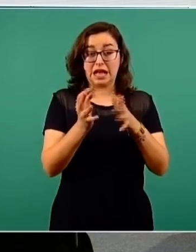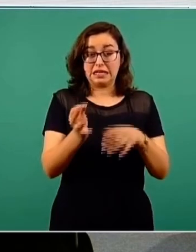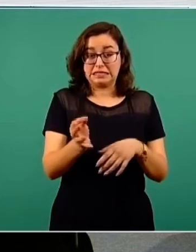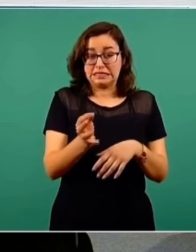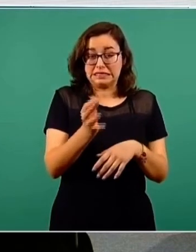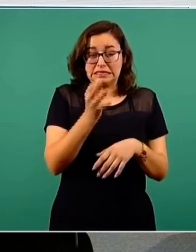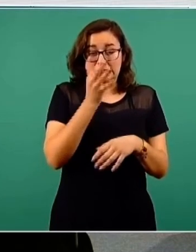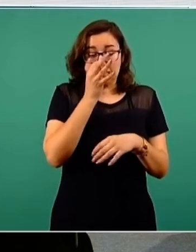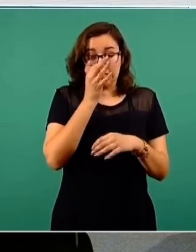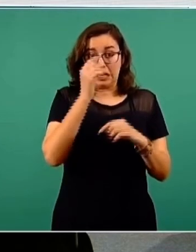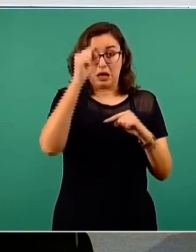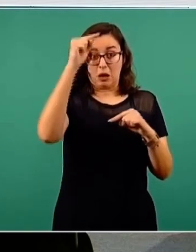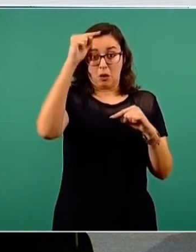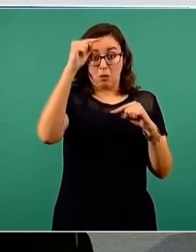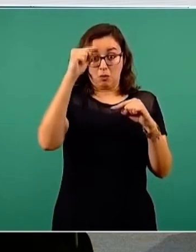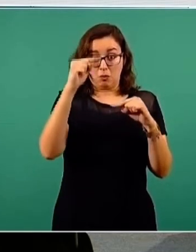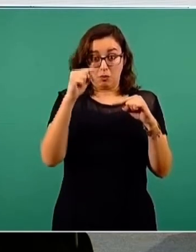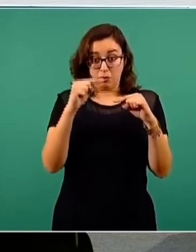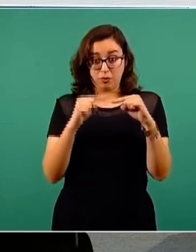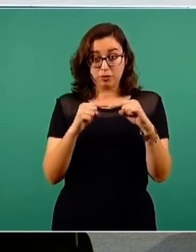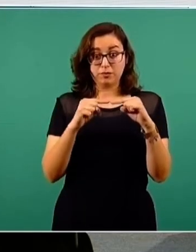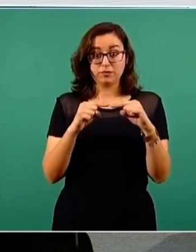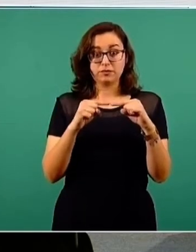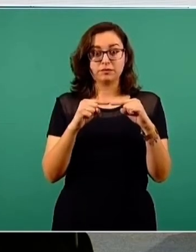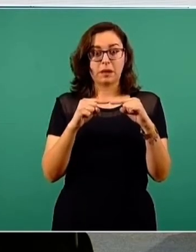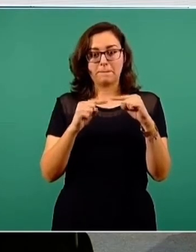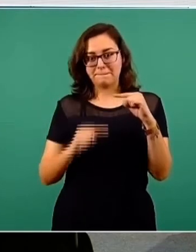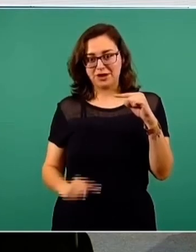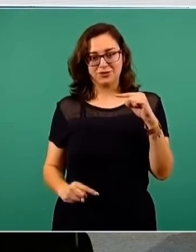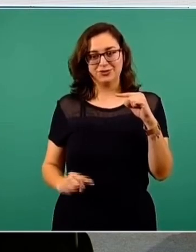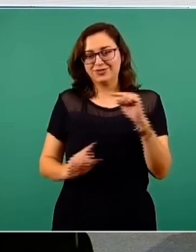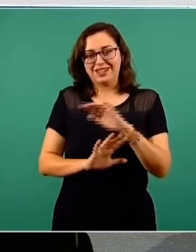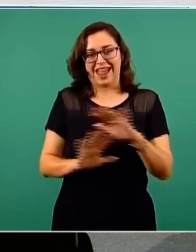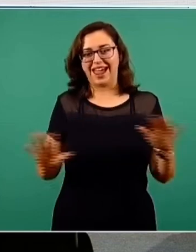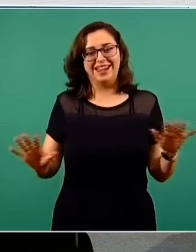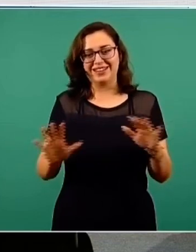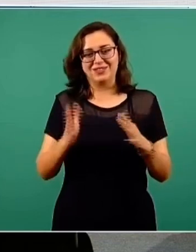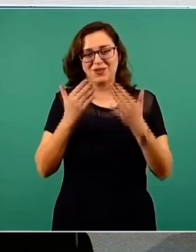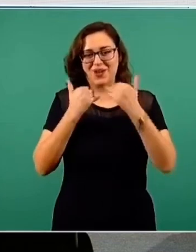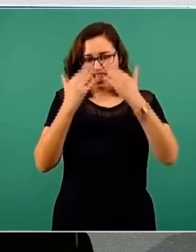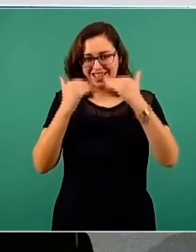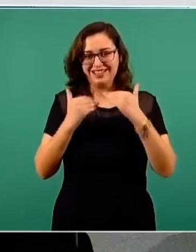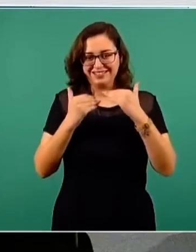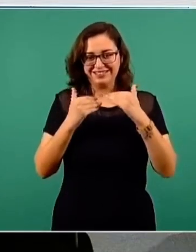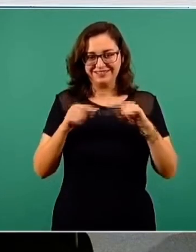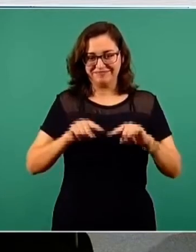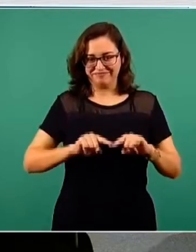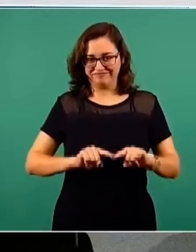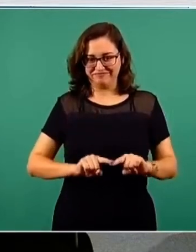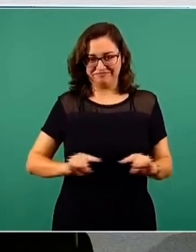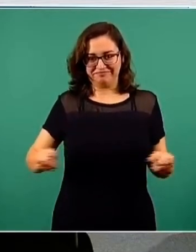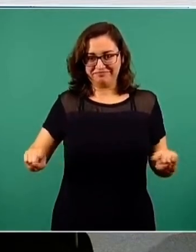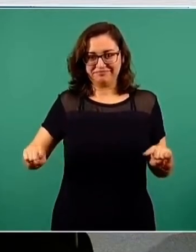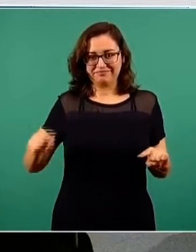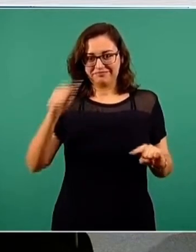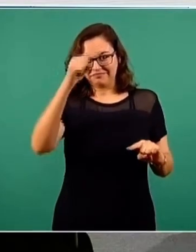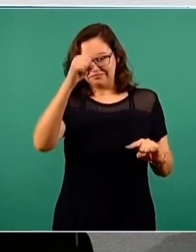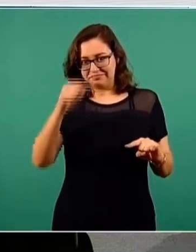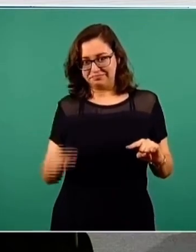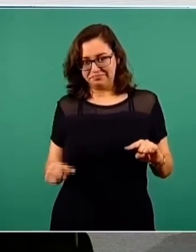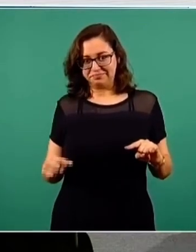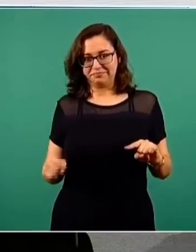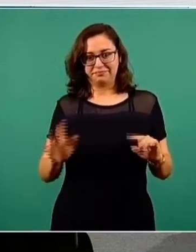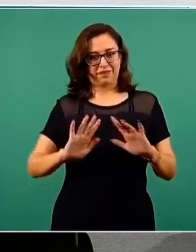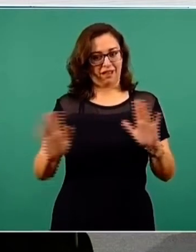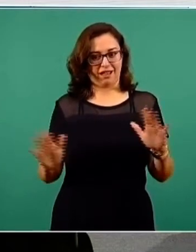bajando. Digo, ¿por qué? Porque hay poca transmisión. Entonces, también hay que considerar que mucho de esto, y ya tendremos tiempo, y además